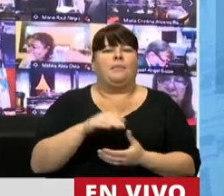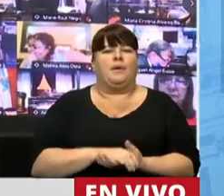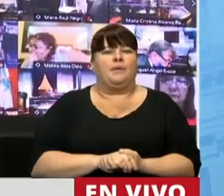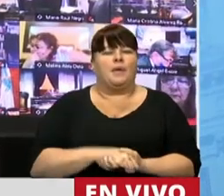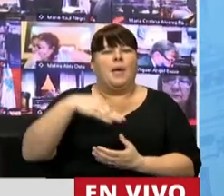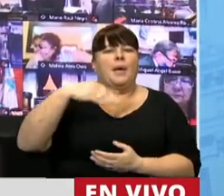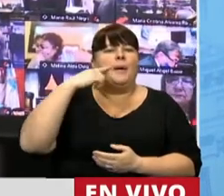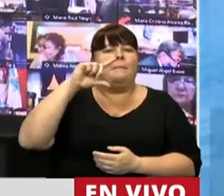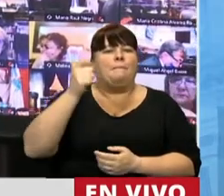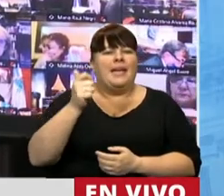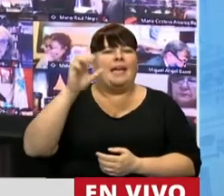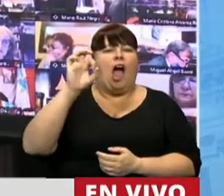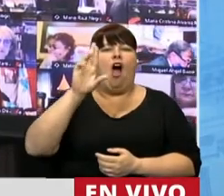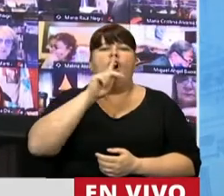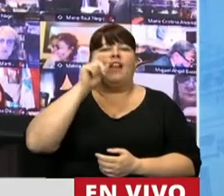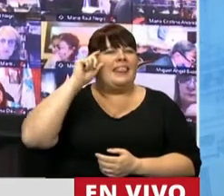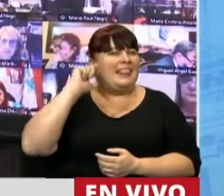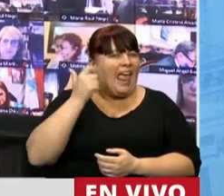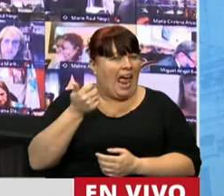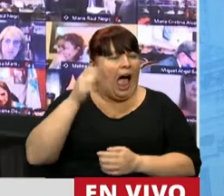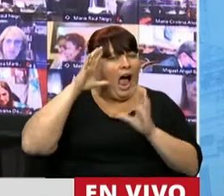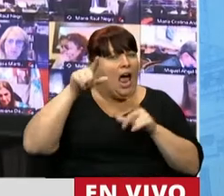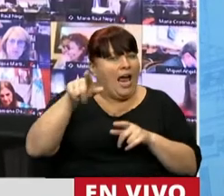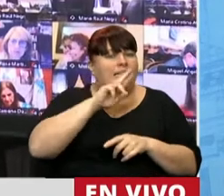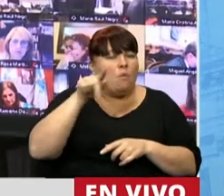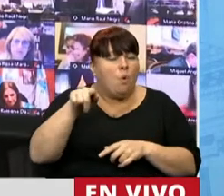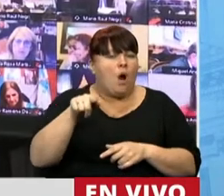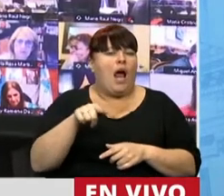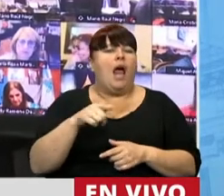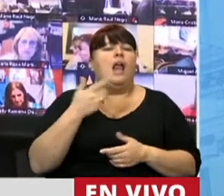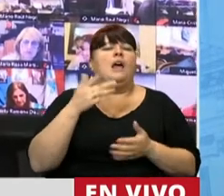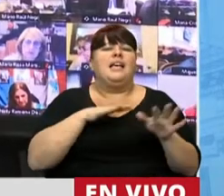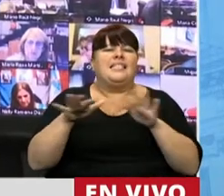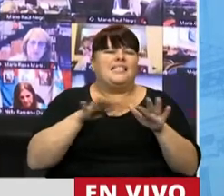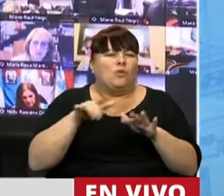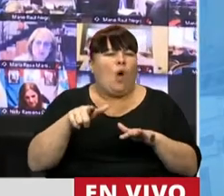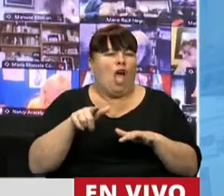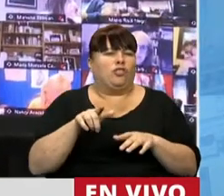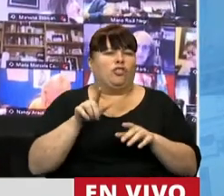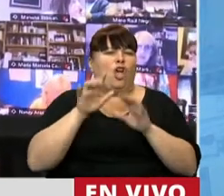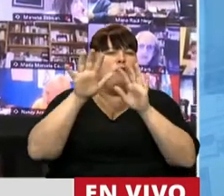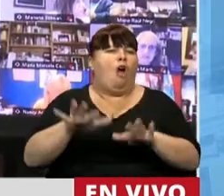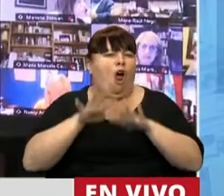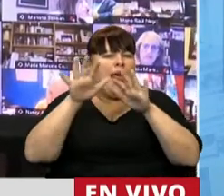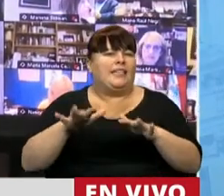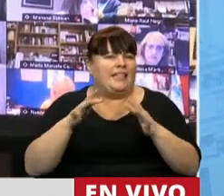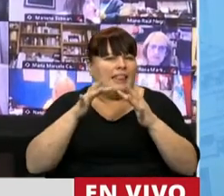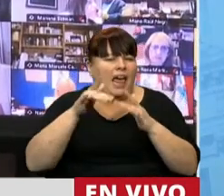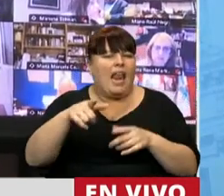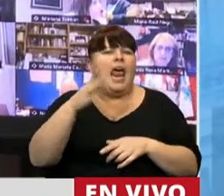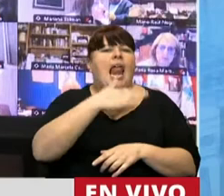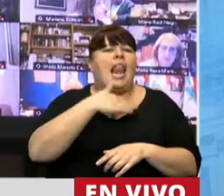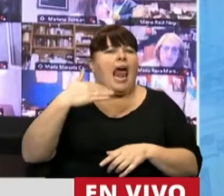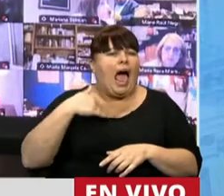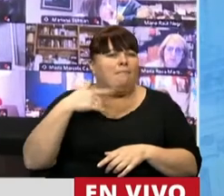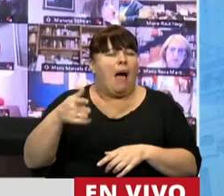Ortega, que tenemos que recordar que fue víctima de una situación de grooming cuando su